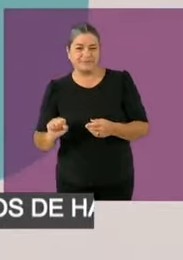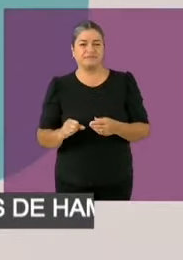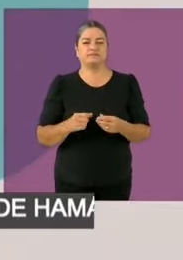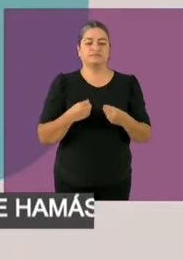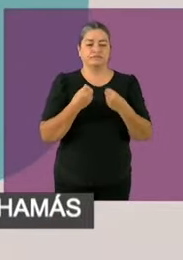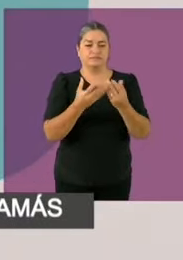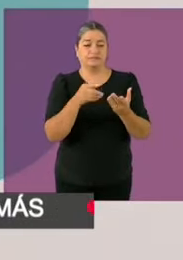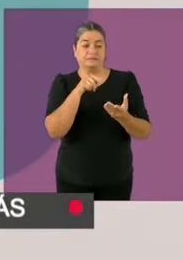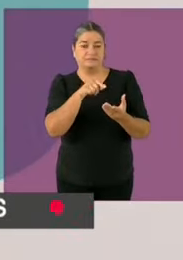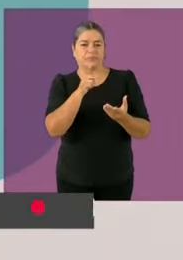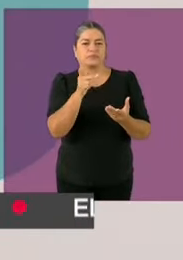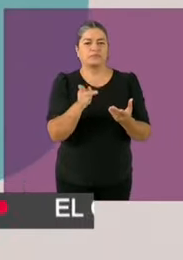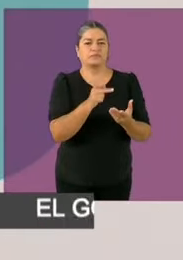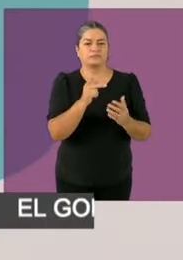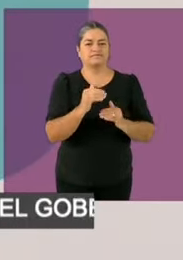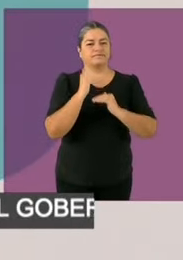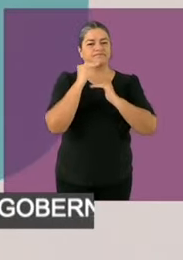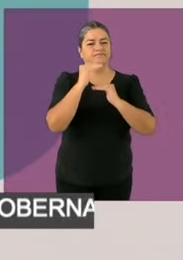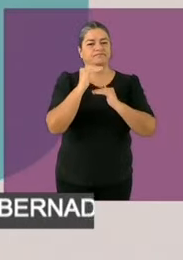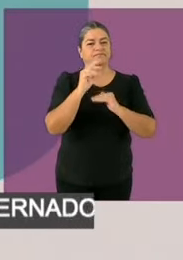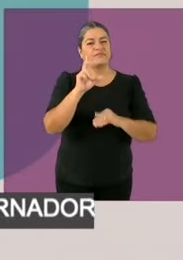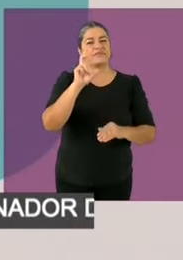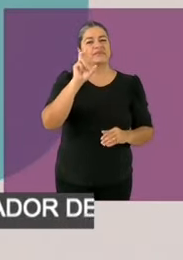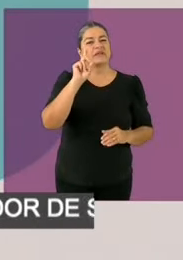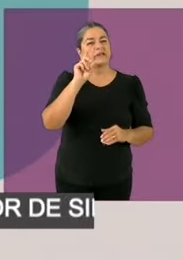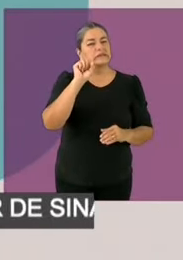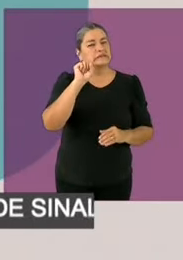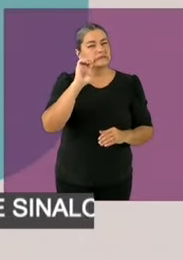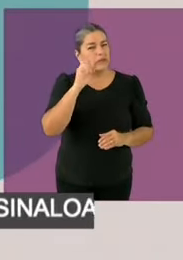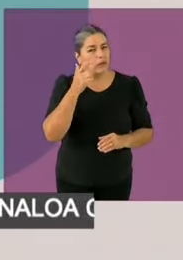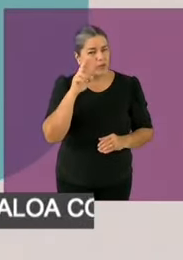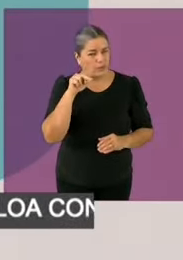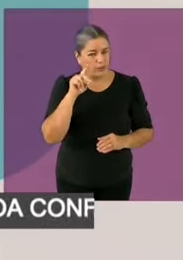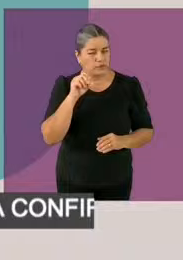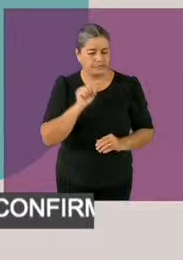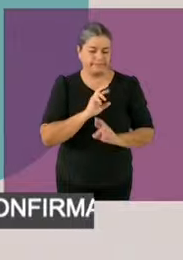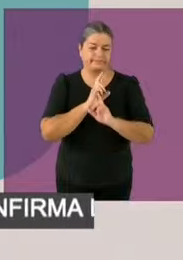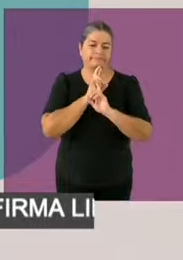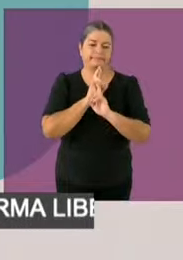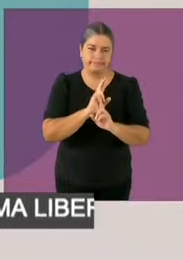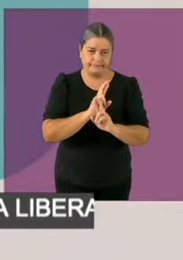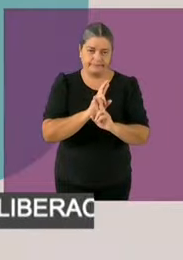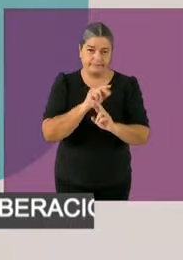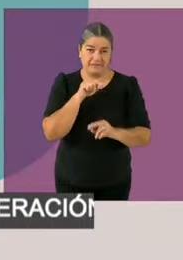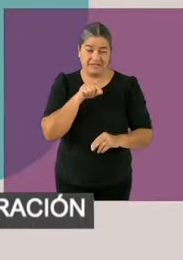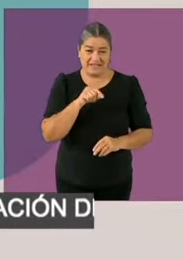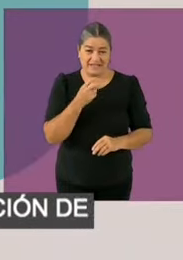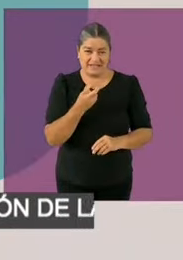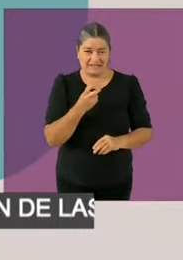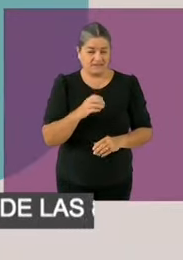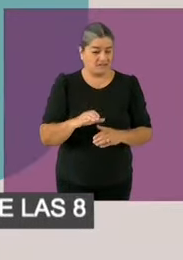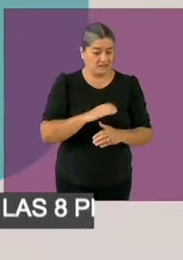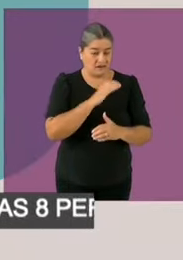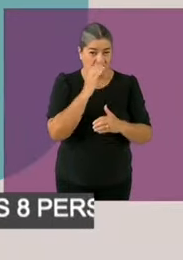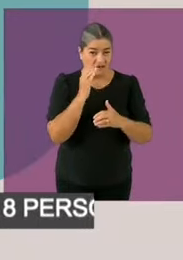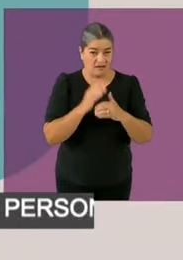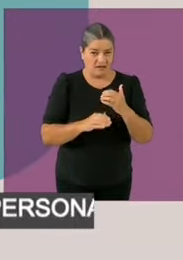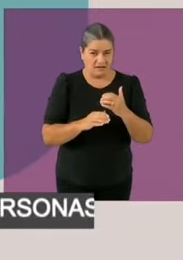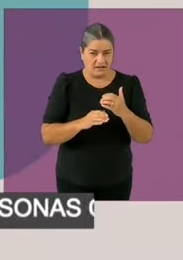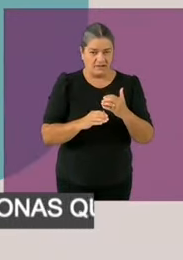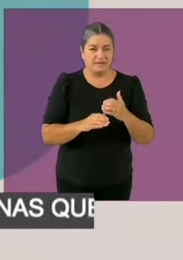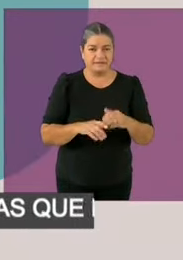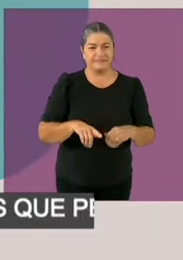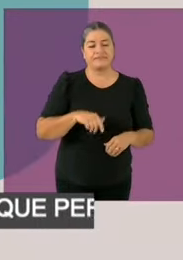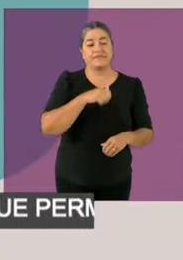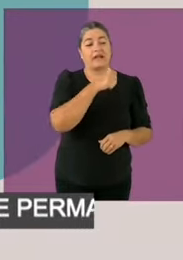Este esquema se repetirá en cada segmento del debate. Y al concluir los tres, las candidaturas dispondrán de un